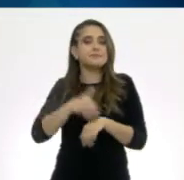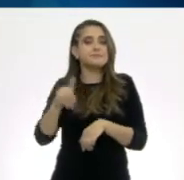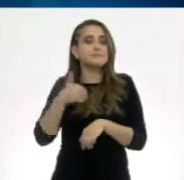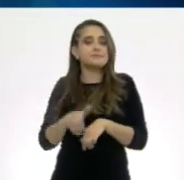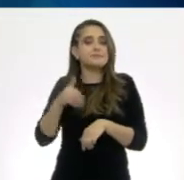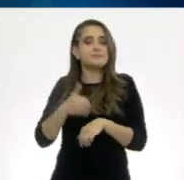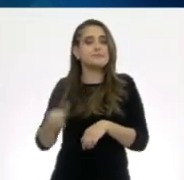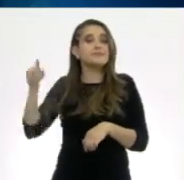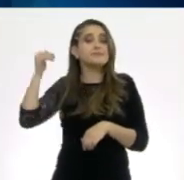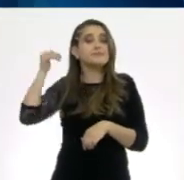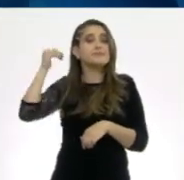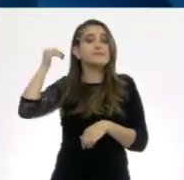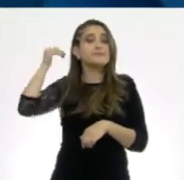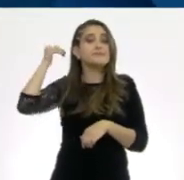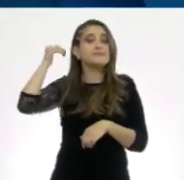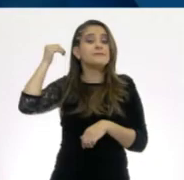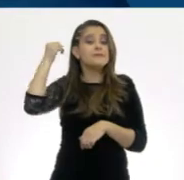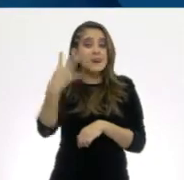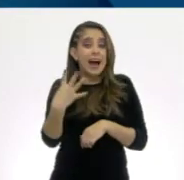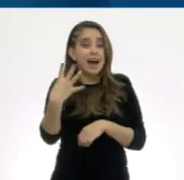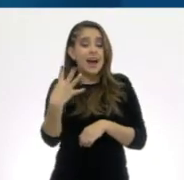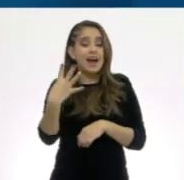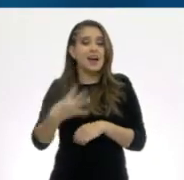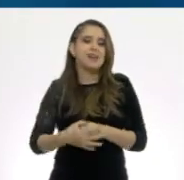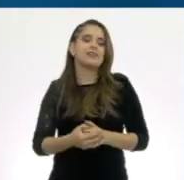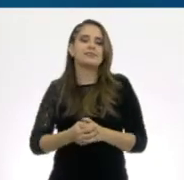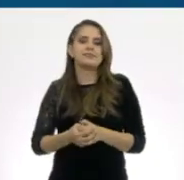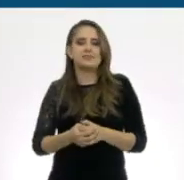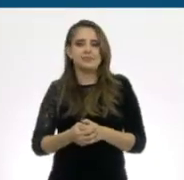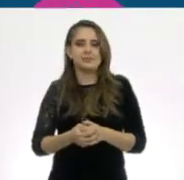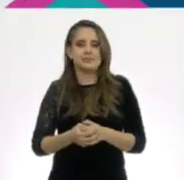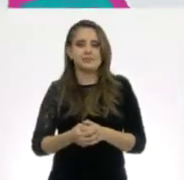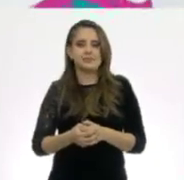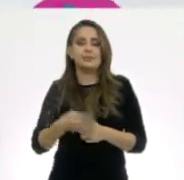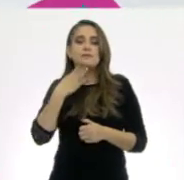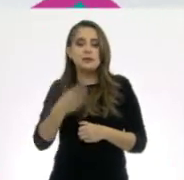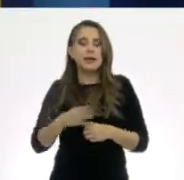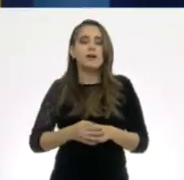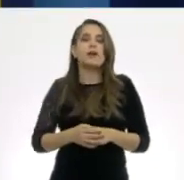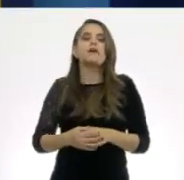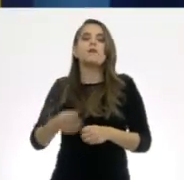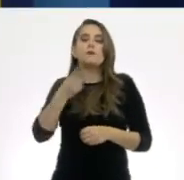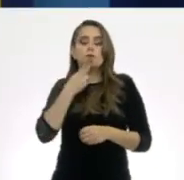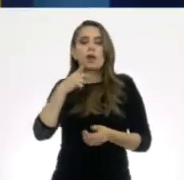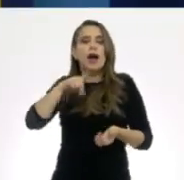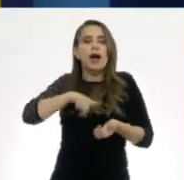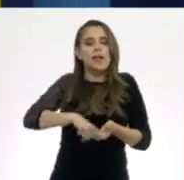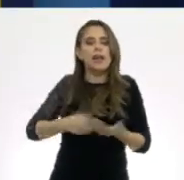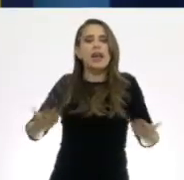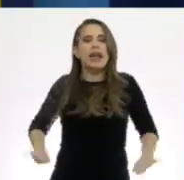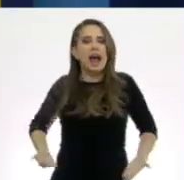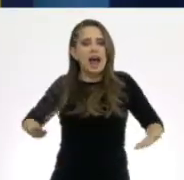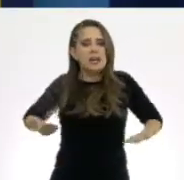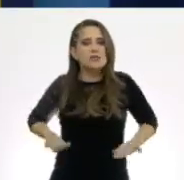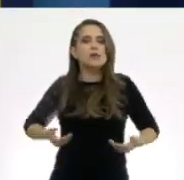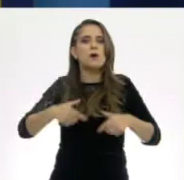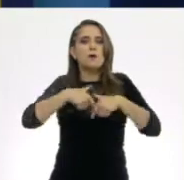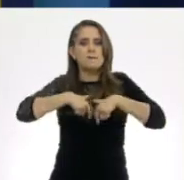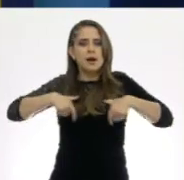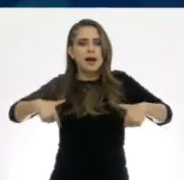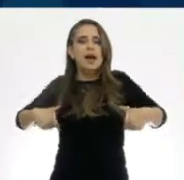número... ¡Número cuatro! ¡Cuatro! ¡Ay, muy bien! Usar ropa interior cómoda. Sí.